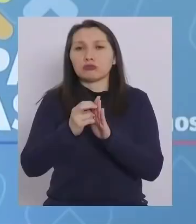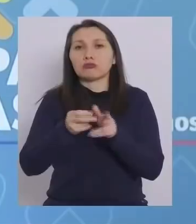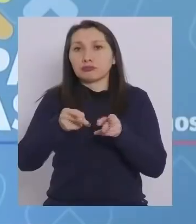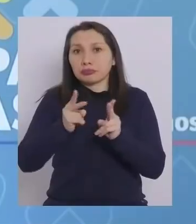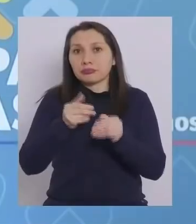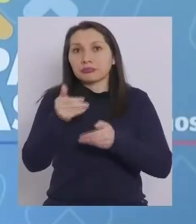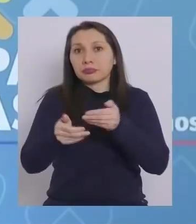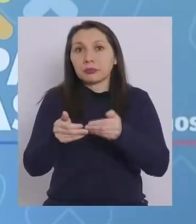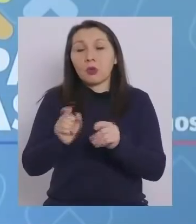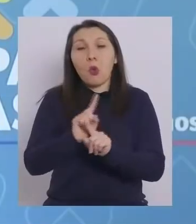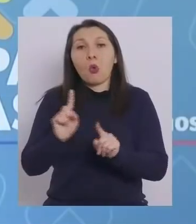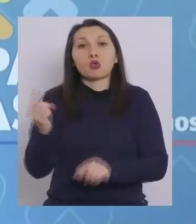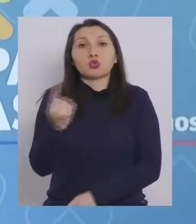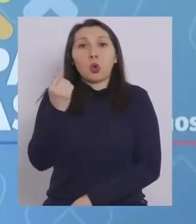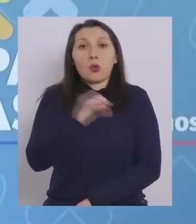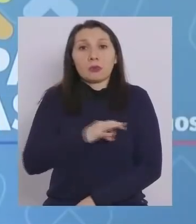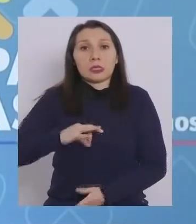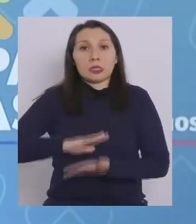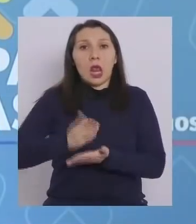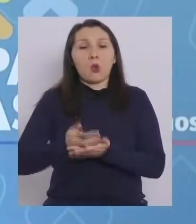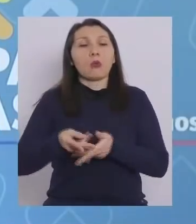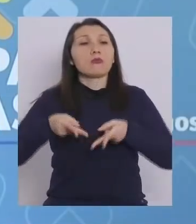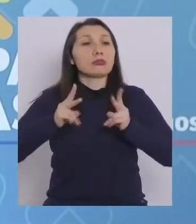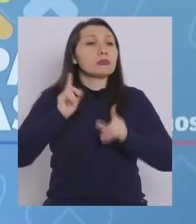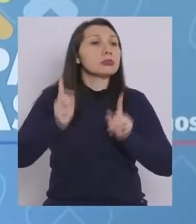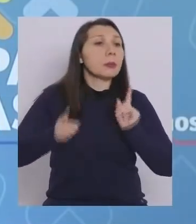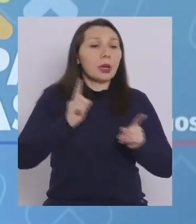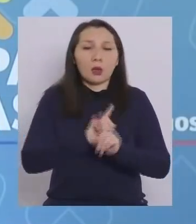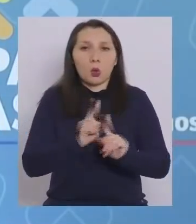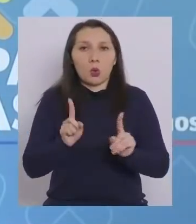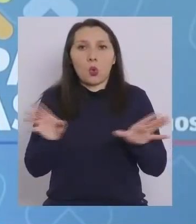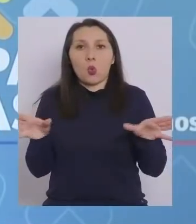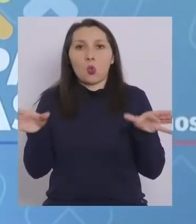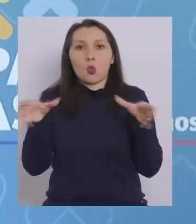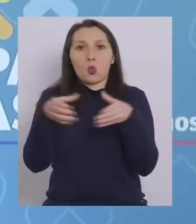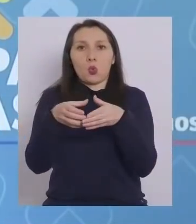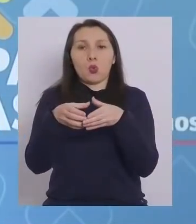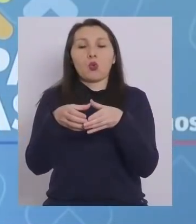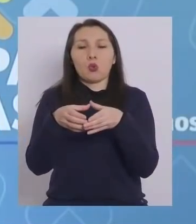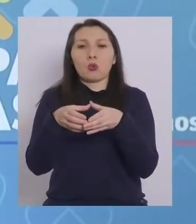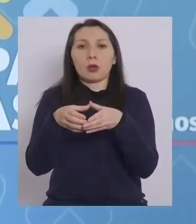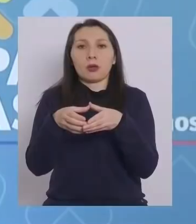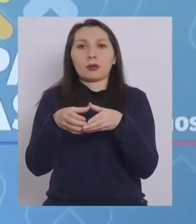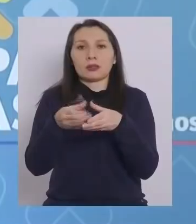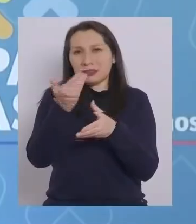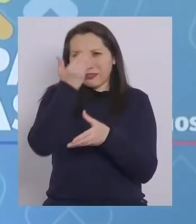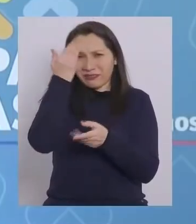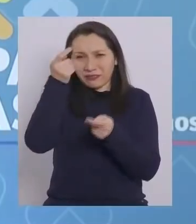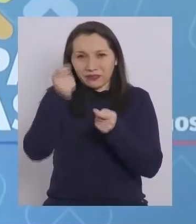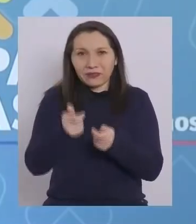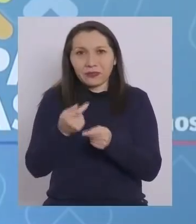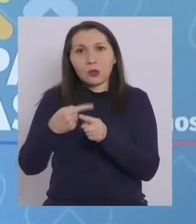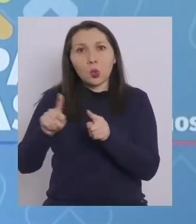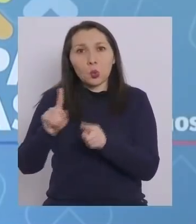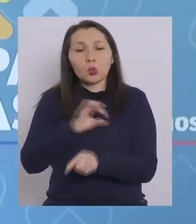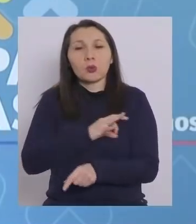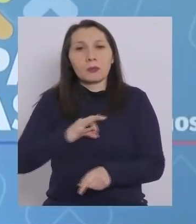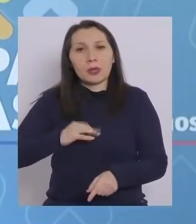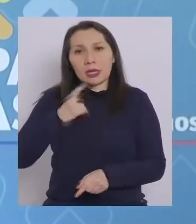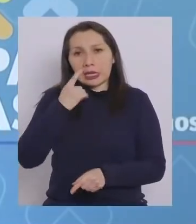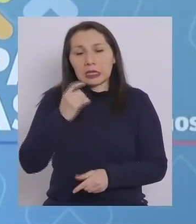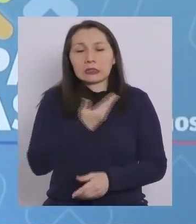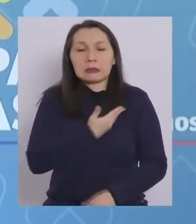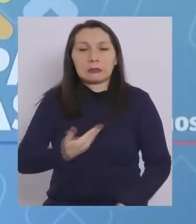que no los decide solo el Ministerio de Salud, es un grupo de grandes especialistas, de otros ministros, del